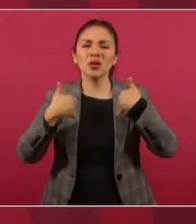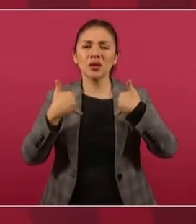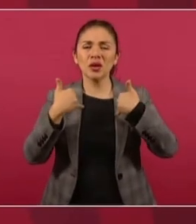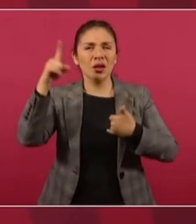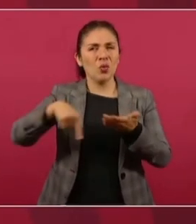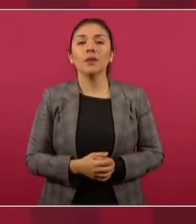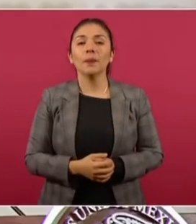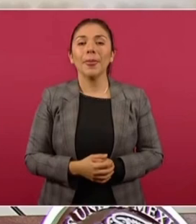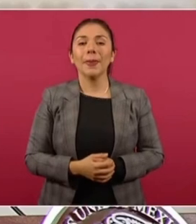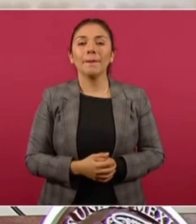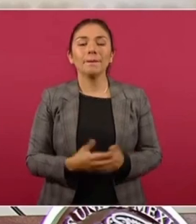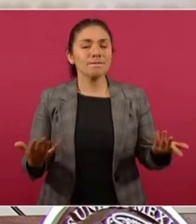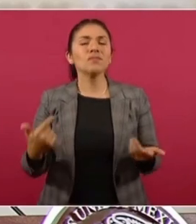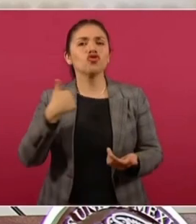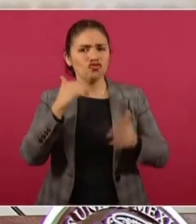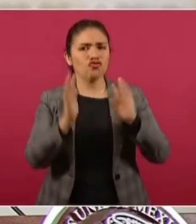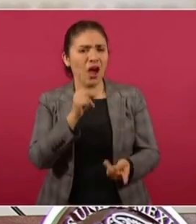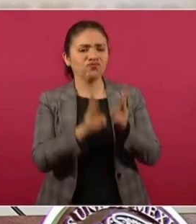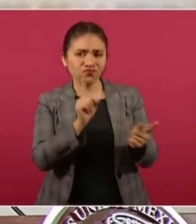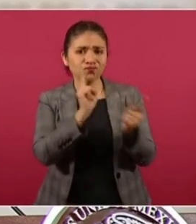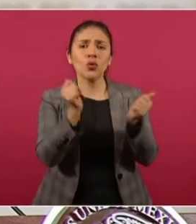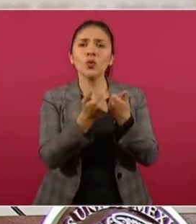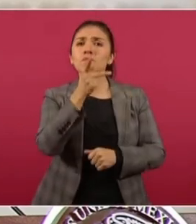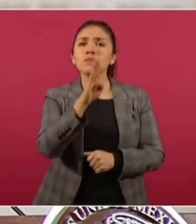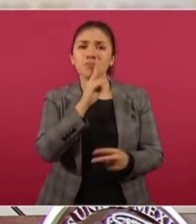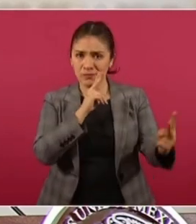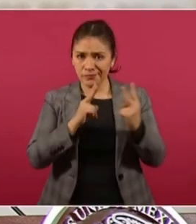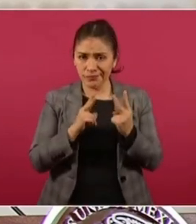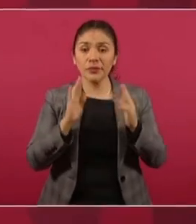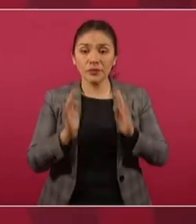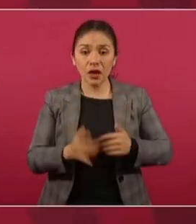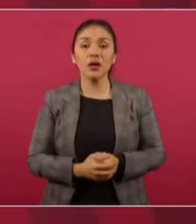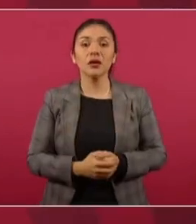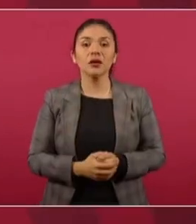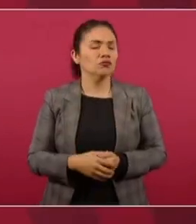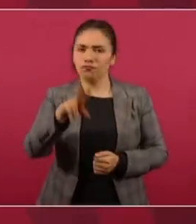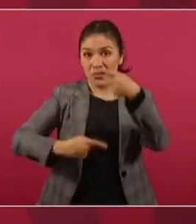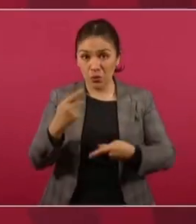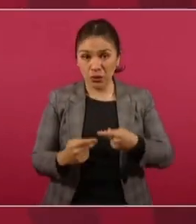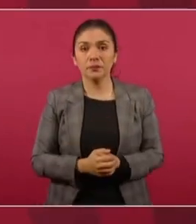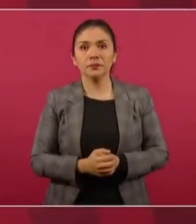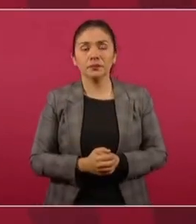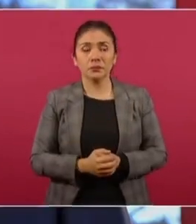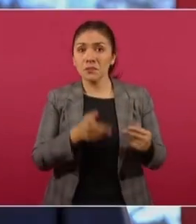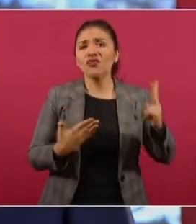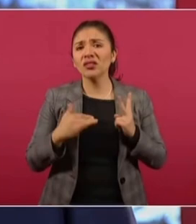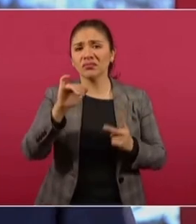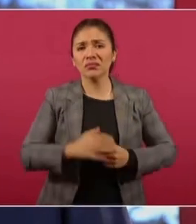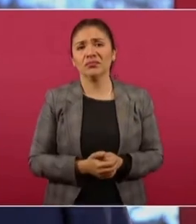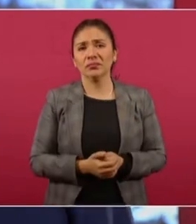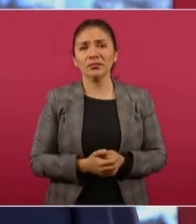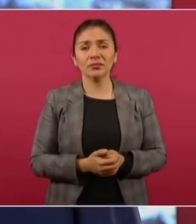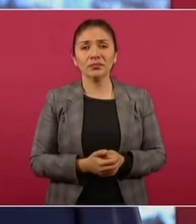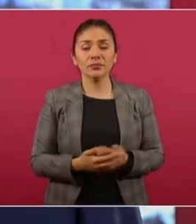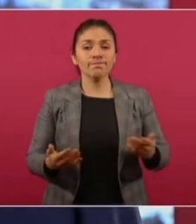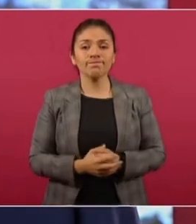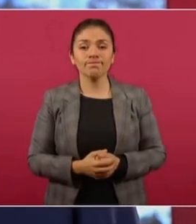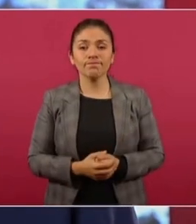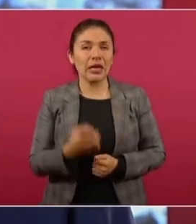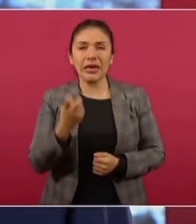Monterrey. Yo hablé con los padres. Y les voy a decir algo. Nos tienen confianza. Esa una